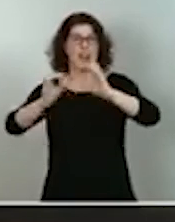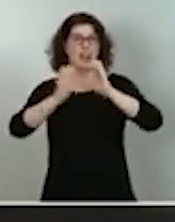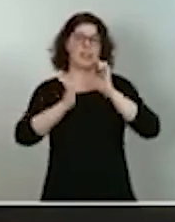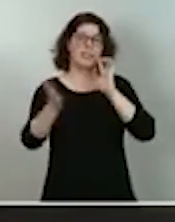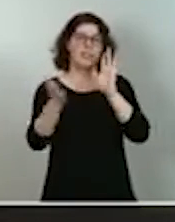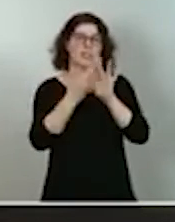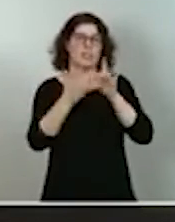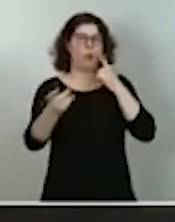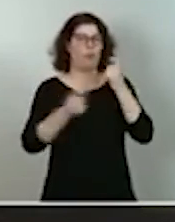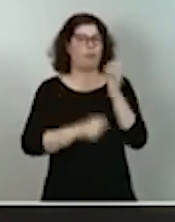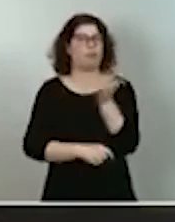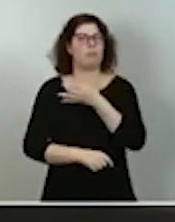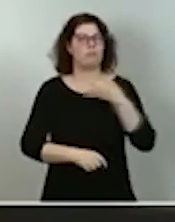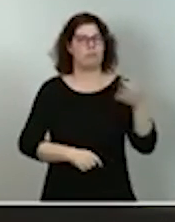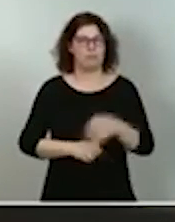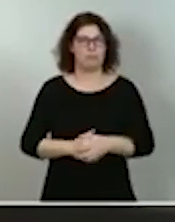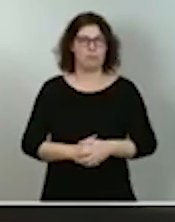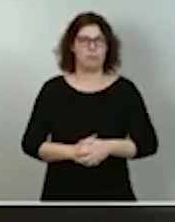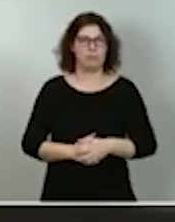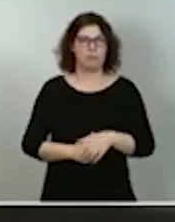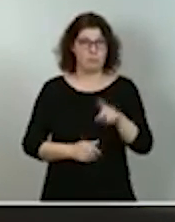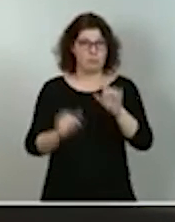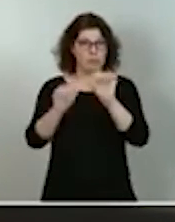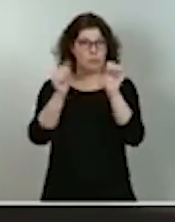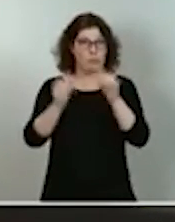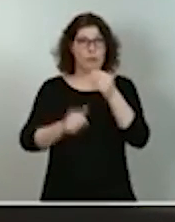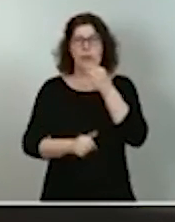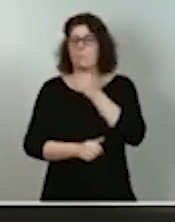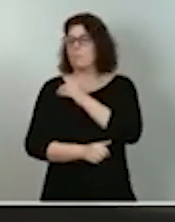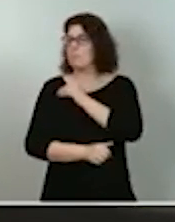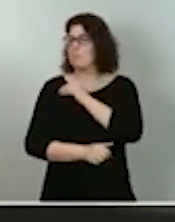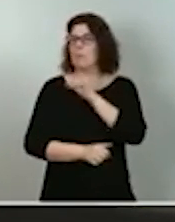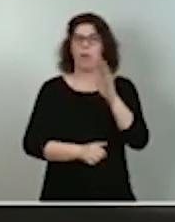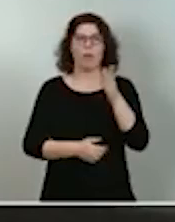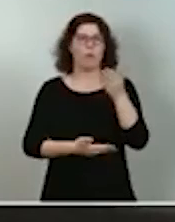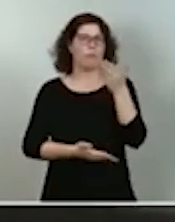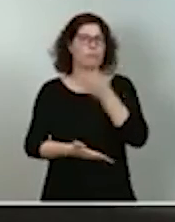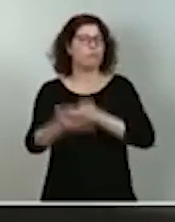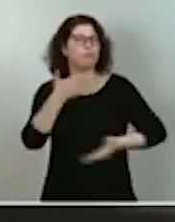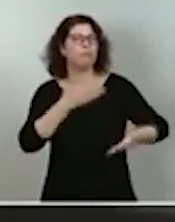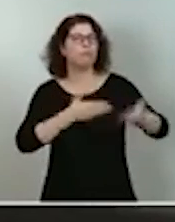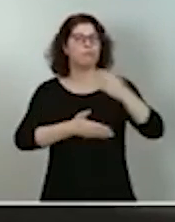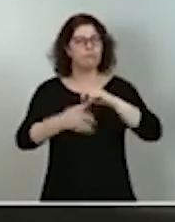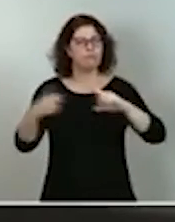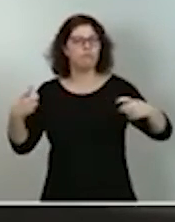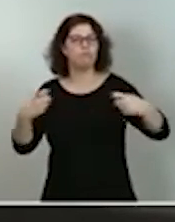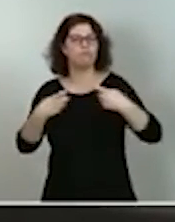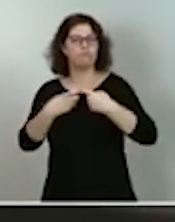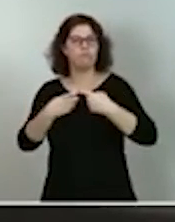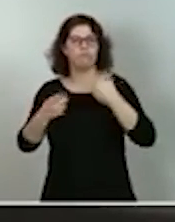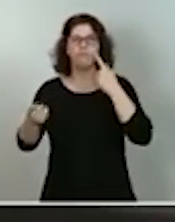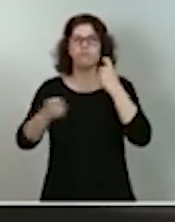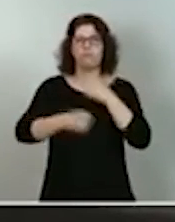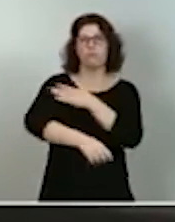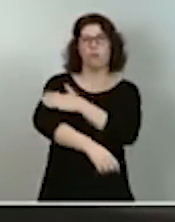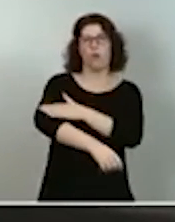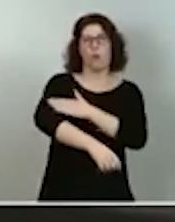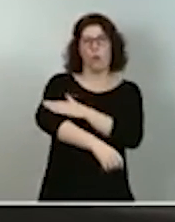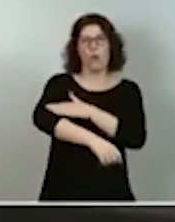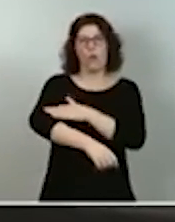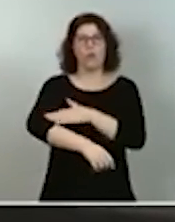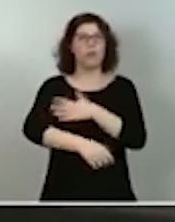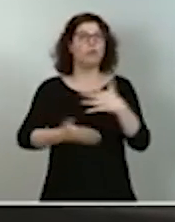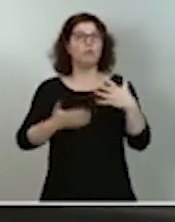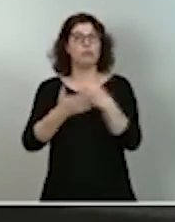es la mejor manera de coparticipar, de cogobernanza y, por tanto, de implicación de todos los sectores,